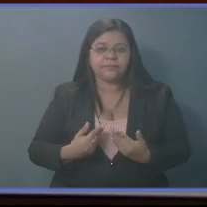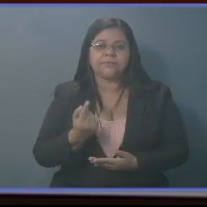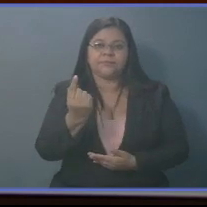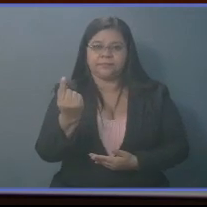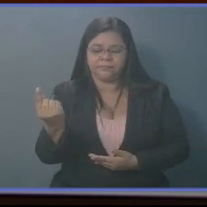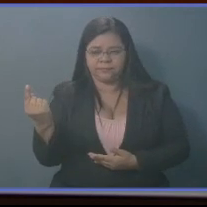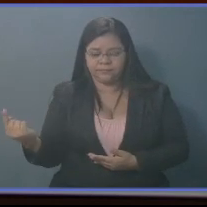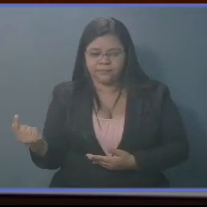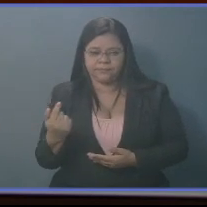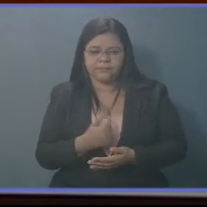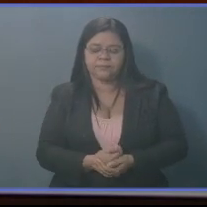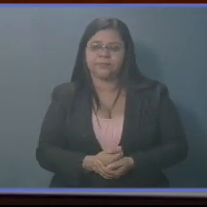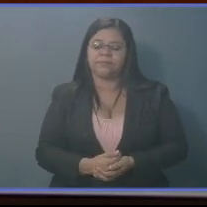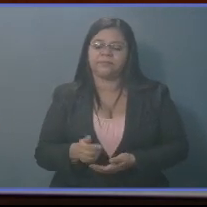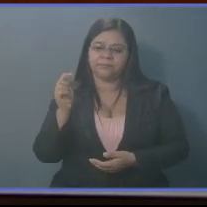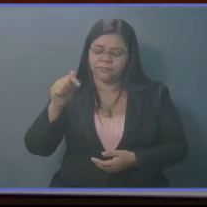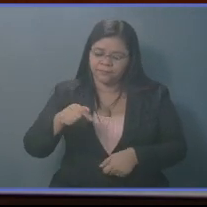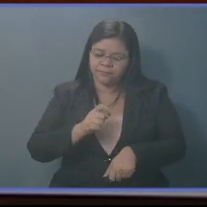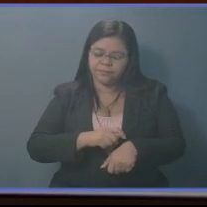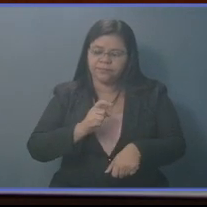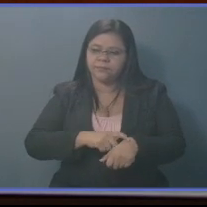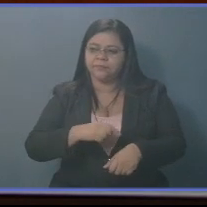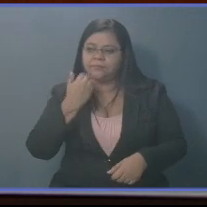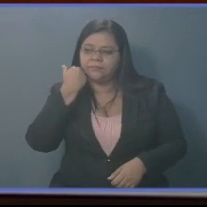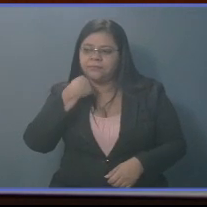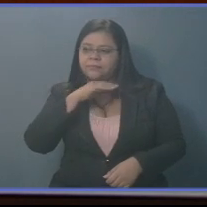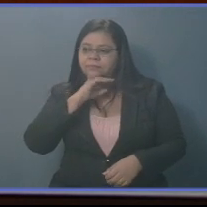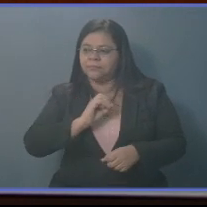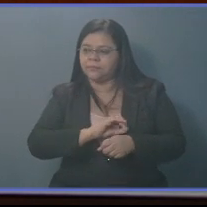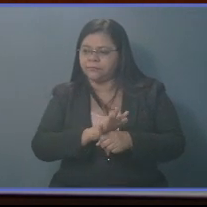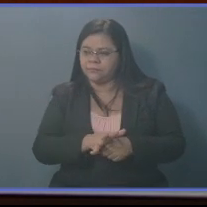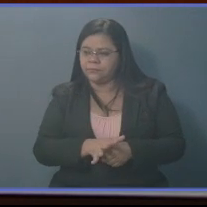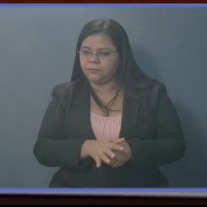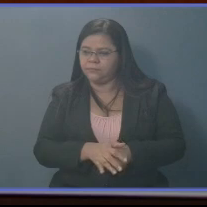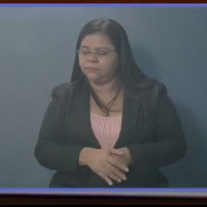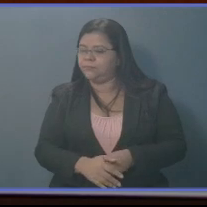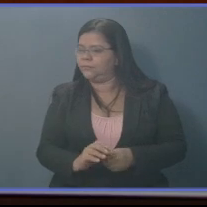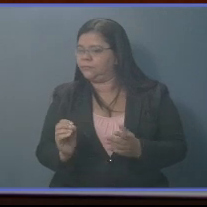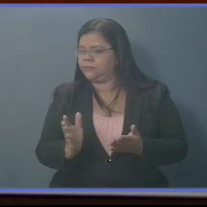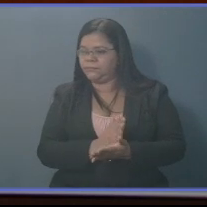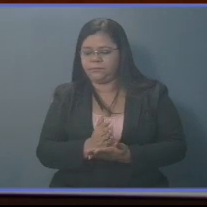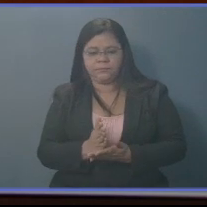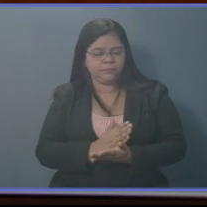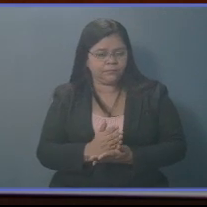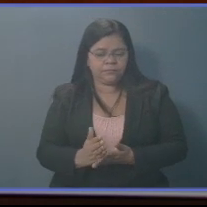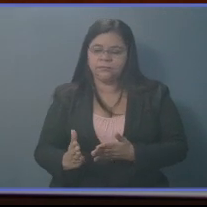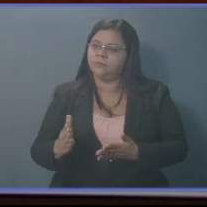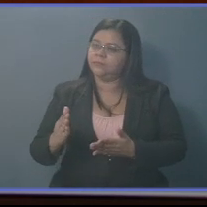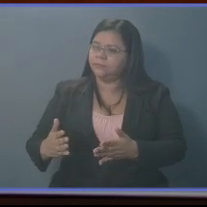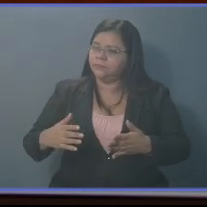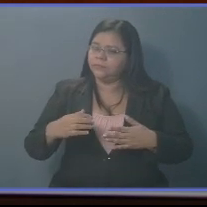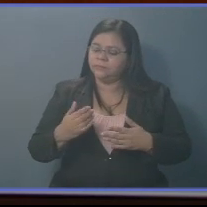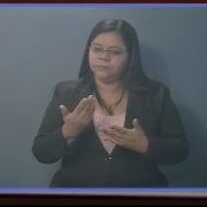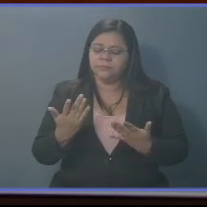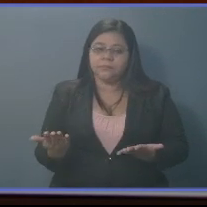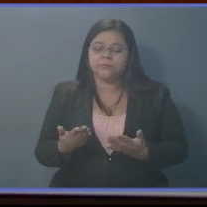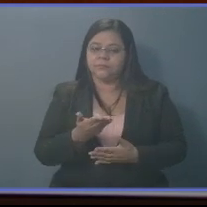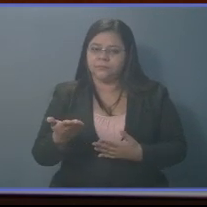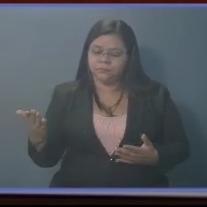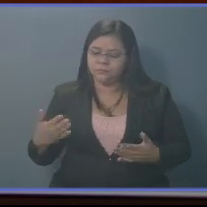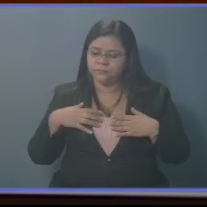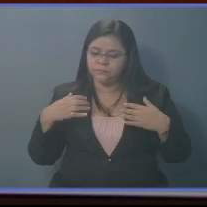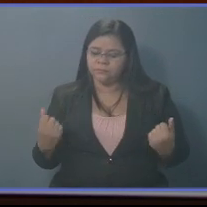en el marco del COVID-19. No quita las medidas sanitarias, las refuerza y afina,